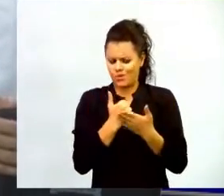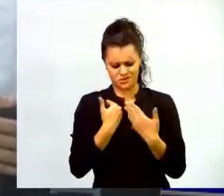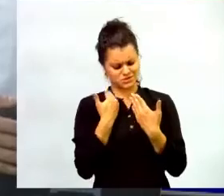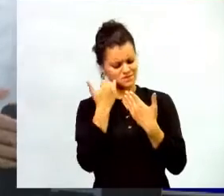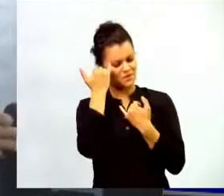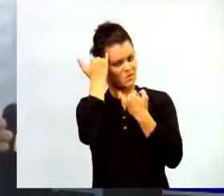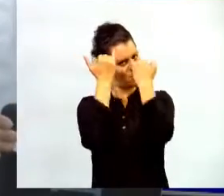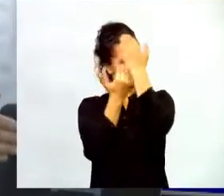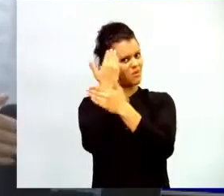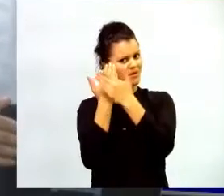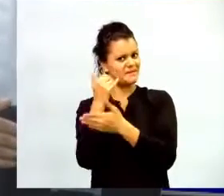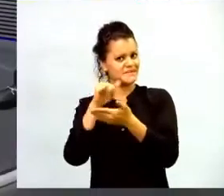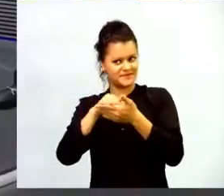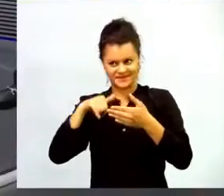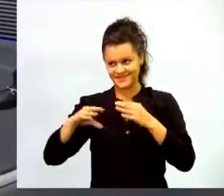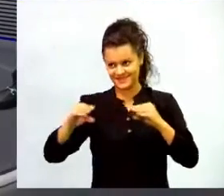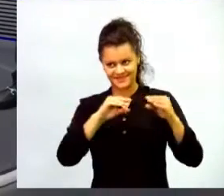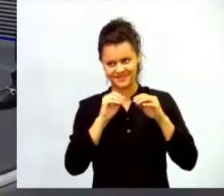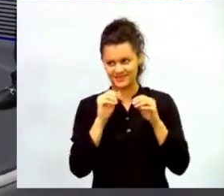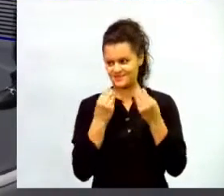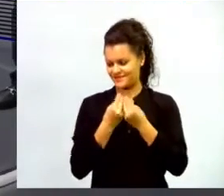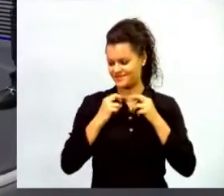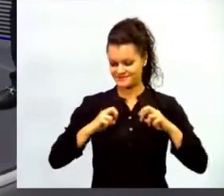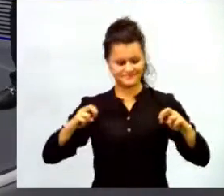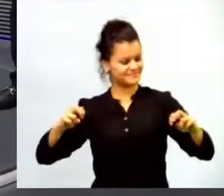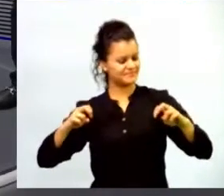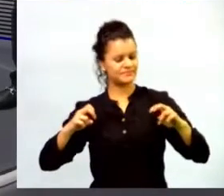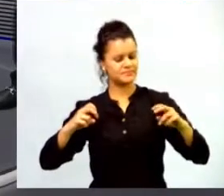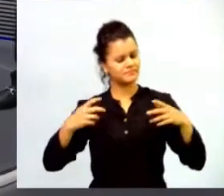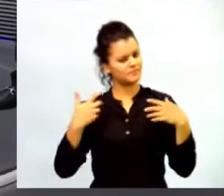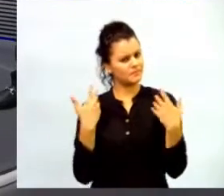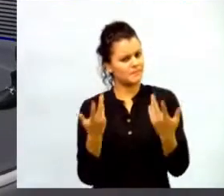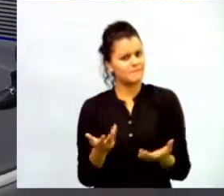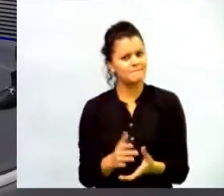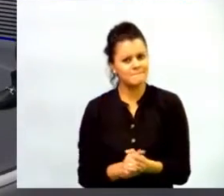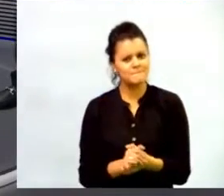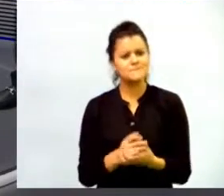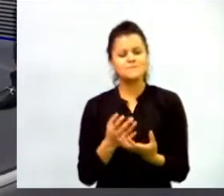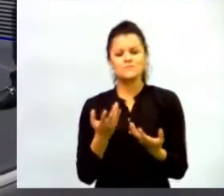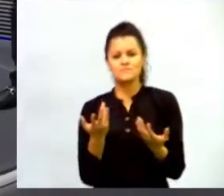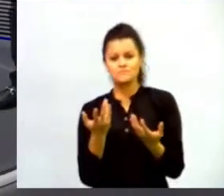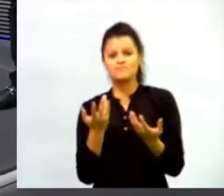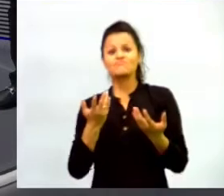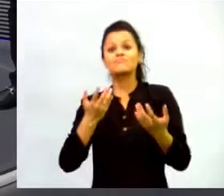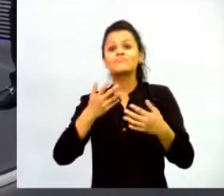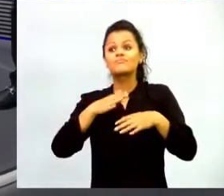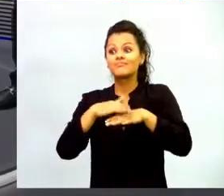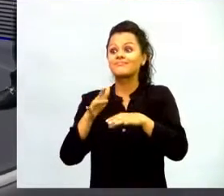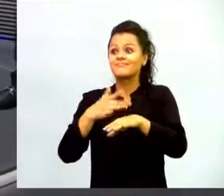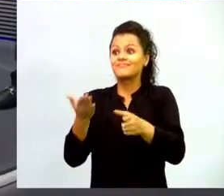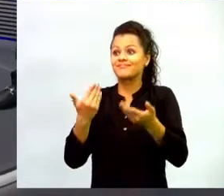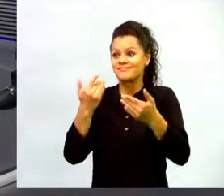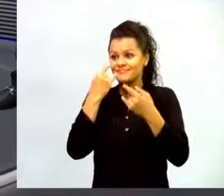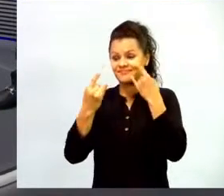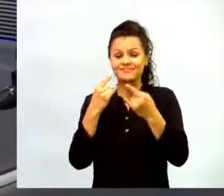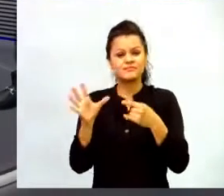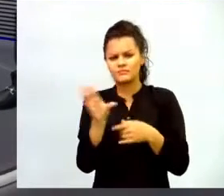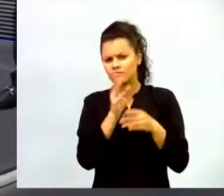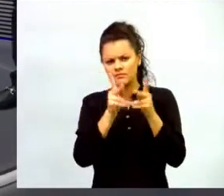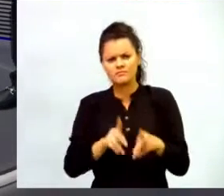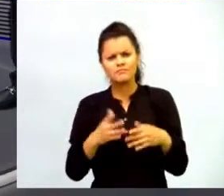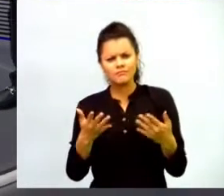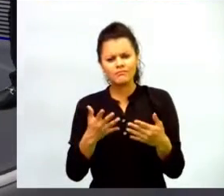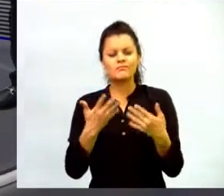con todos nuestros compañeros de panel como le debemos llamar la curiosidad a todos los estudiantes a través de los juegos y como los